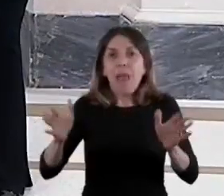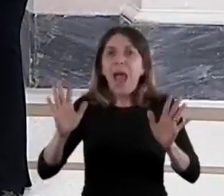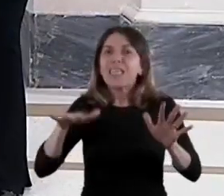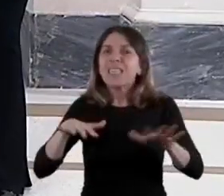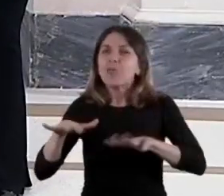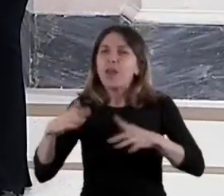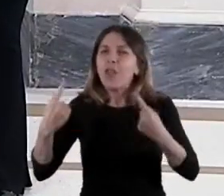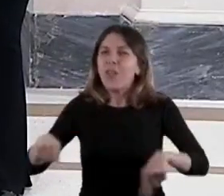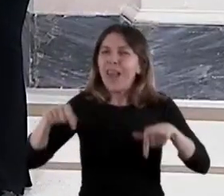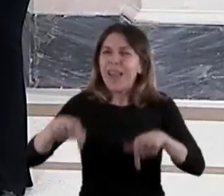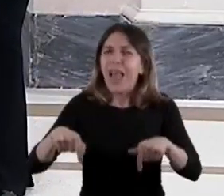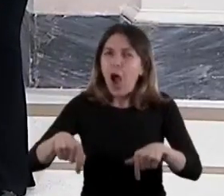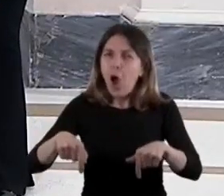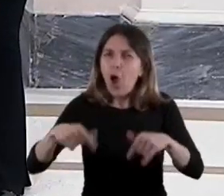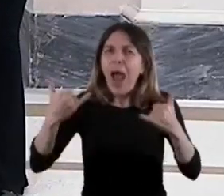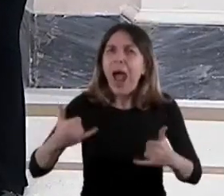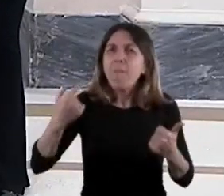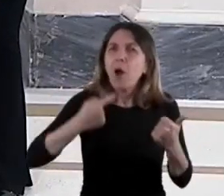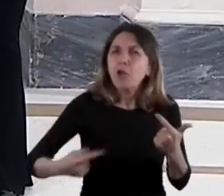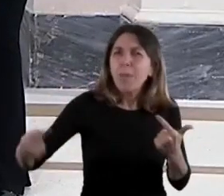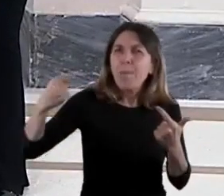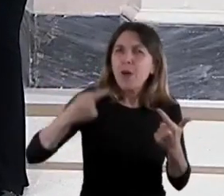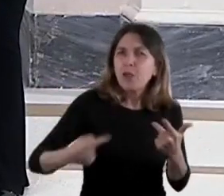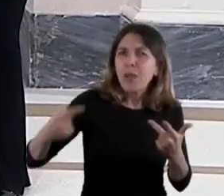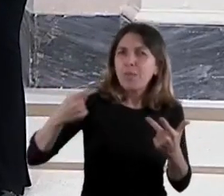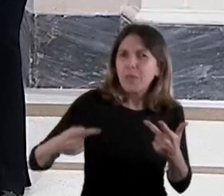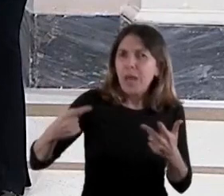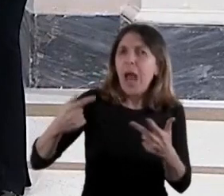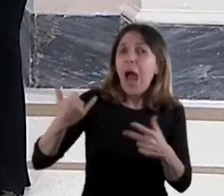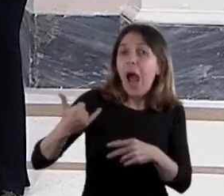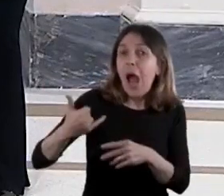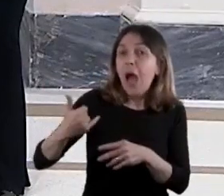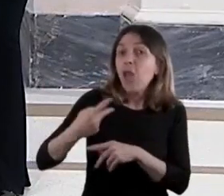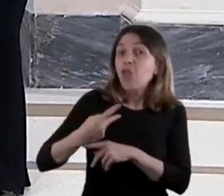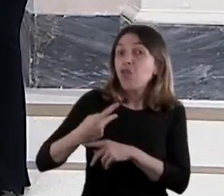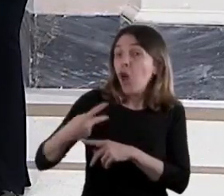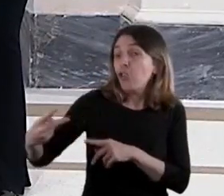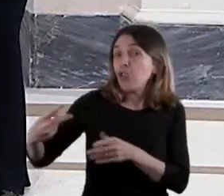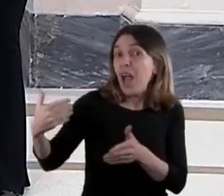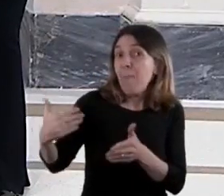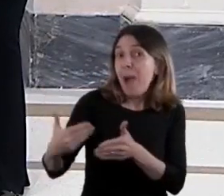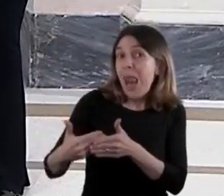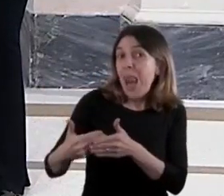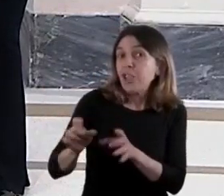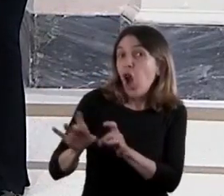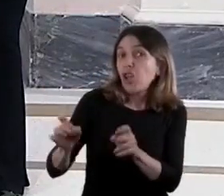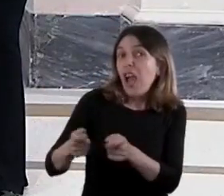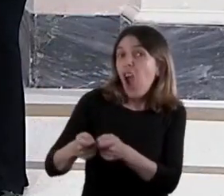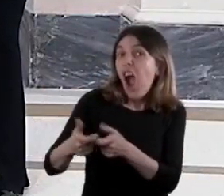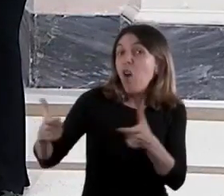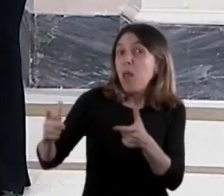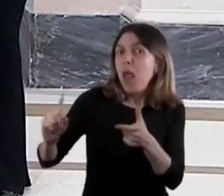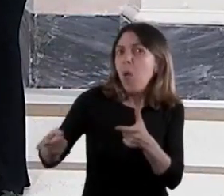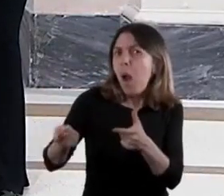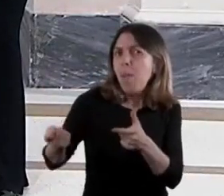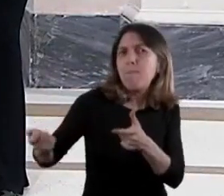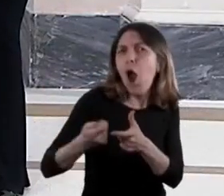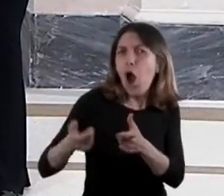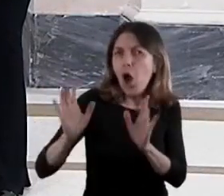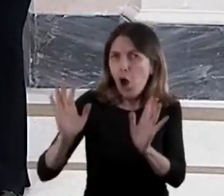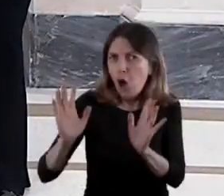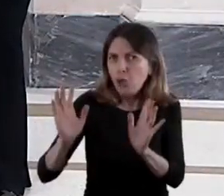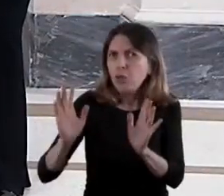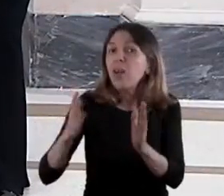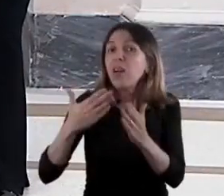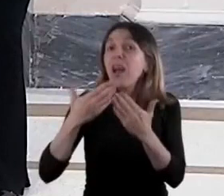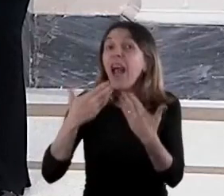con una notificación semanal, con dos semanas de aumento del número de casos, pero un número bajo de casos con la